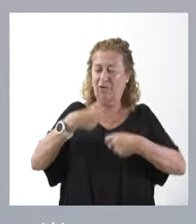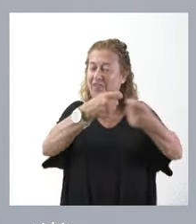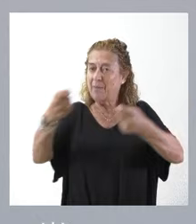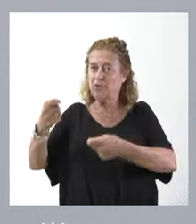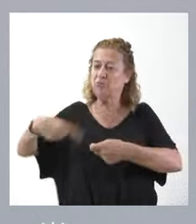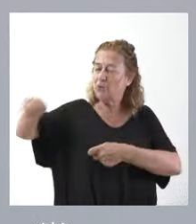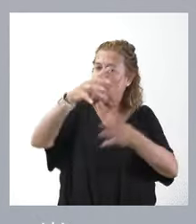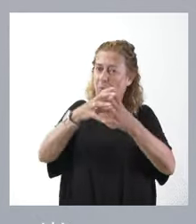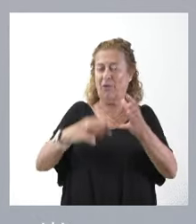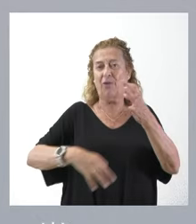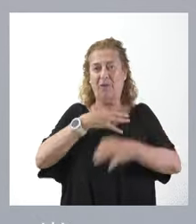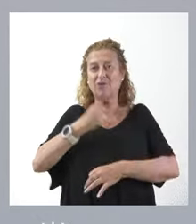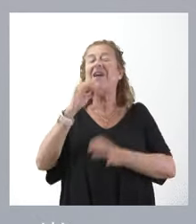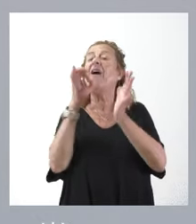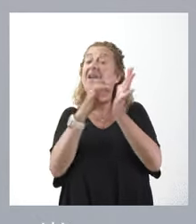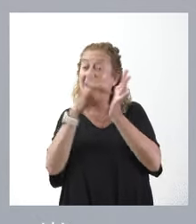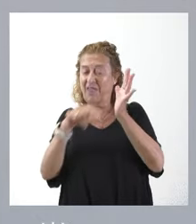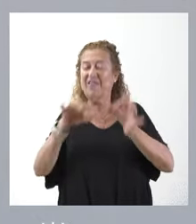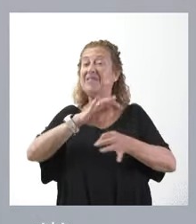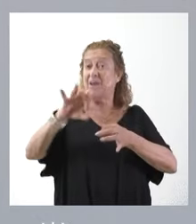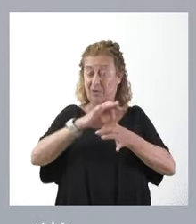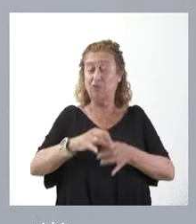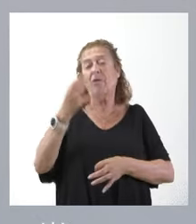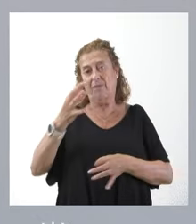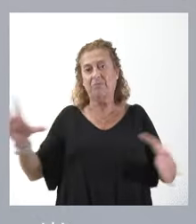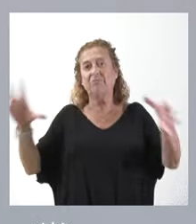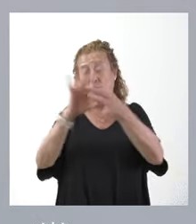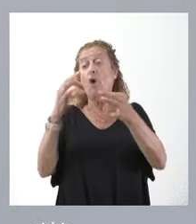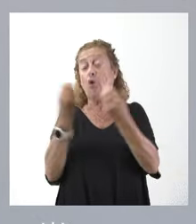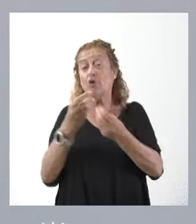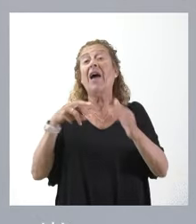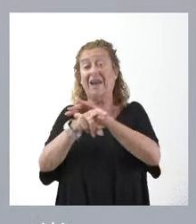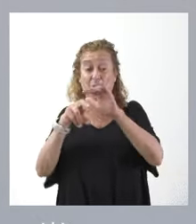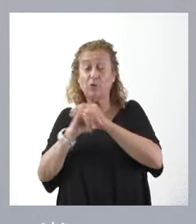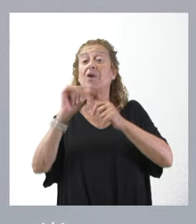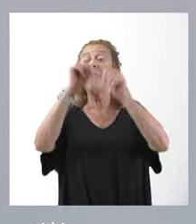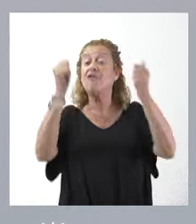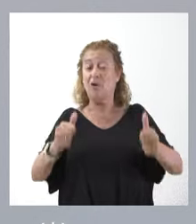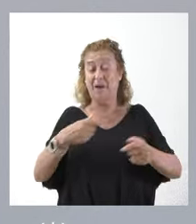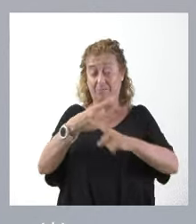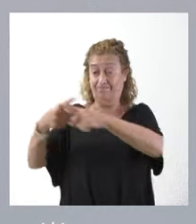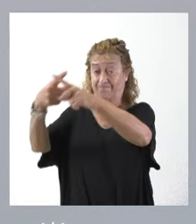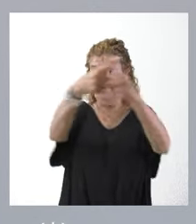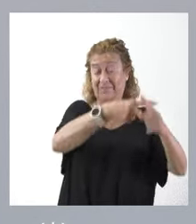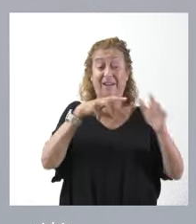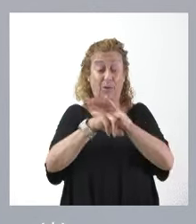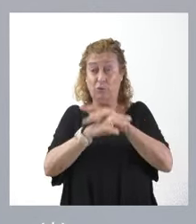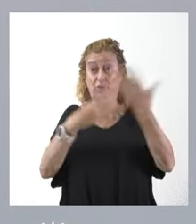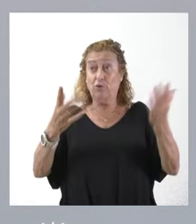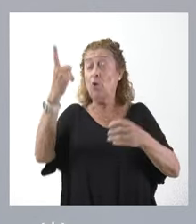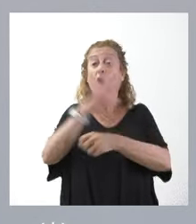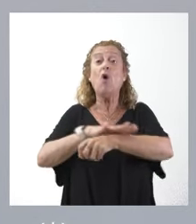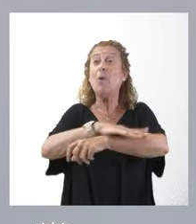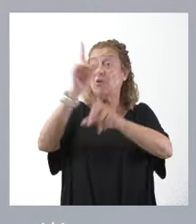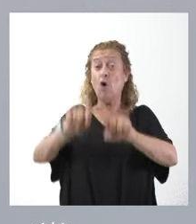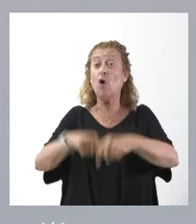ciudadanos. Y la calidad de estos servicios tiene mucho que ver con los recursos y con la forma de repartir estos recursos. Y, por tanto, un Gobierno que rompe la igualdad